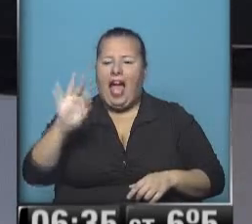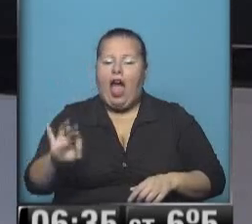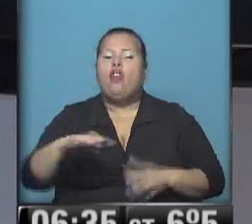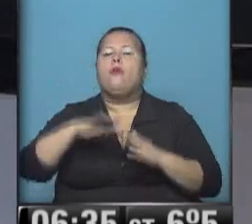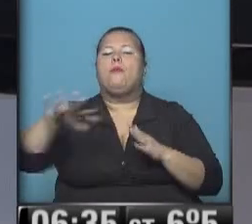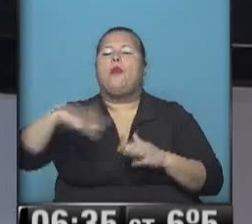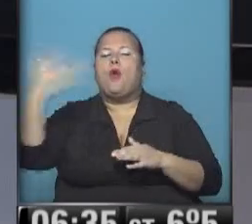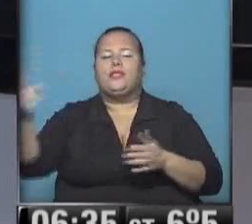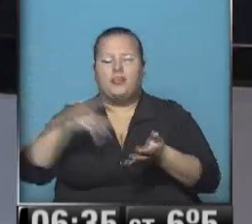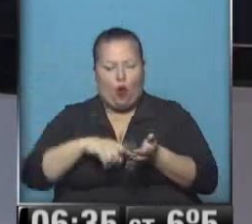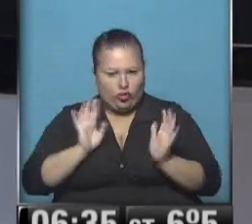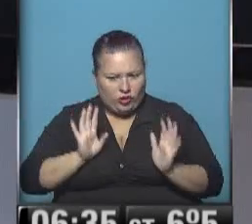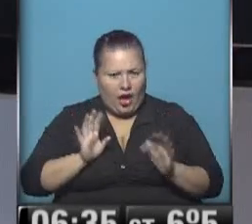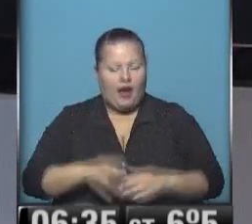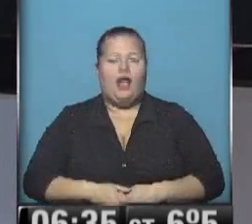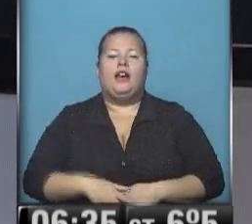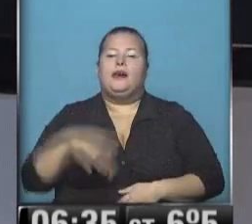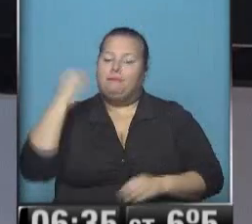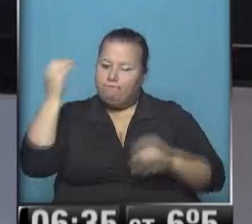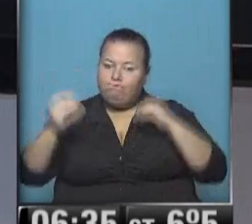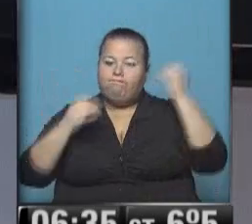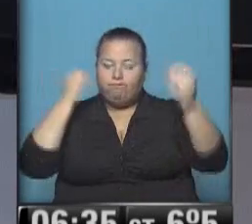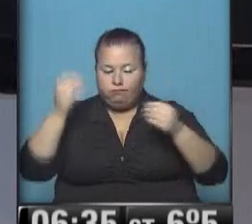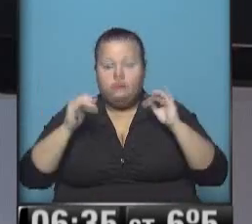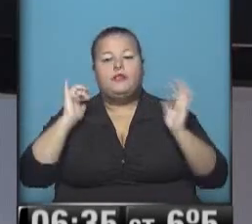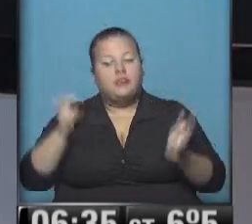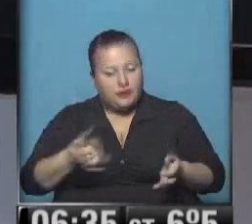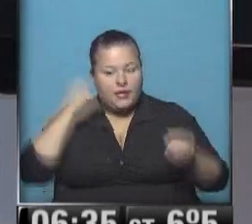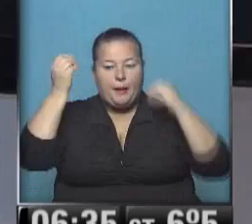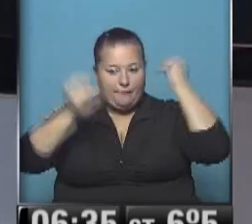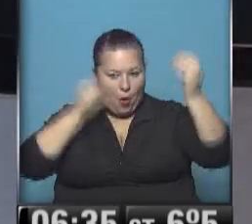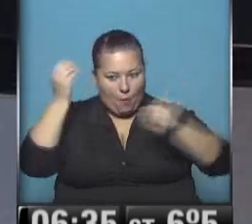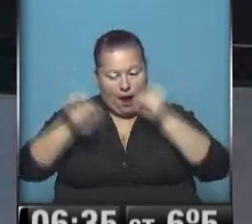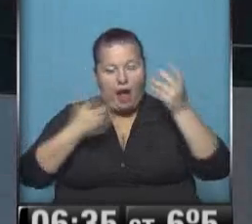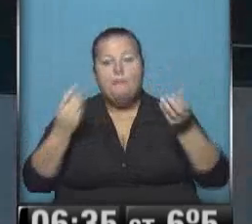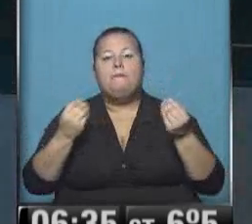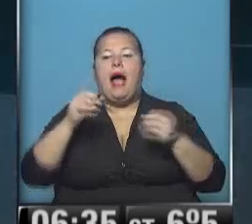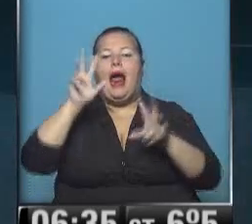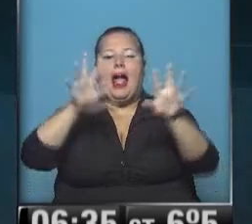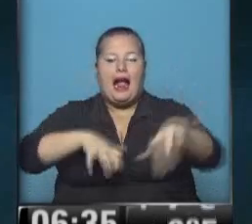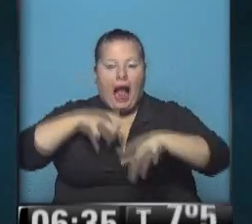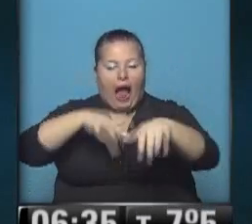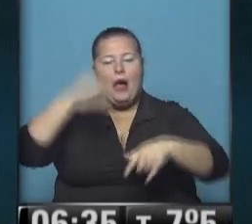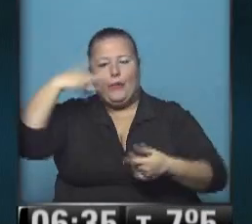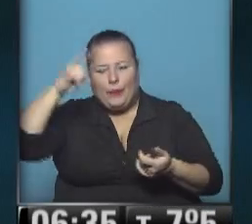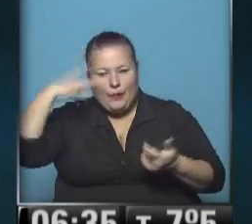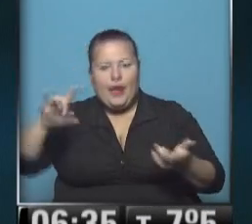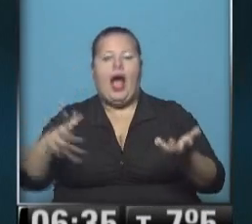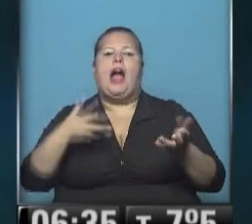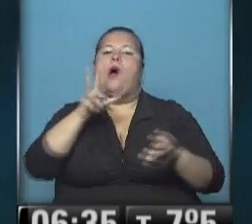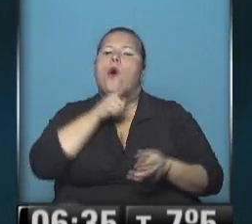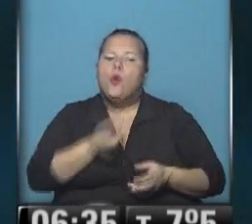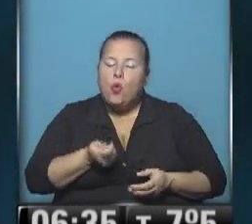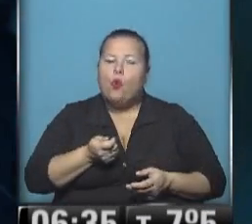la provincia de Buenos Aires. Situación preocupante, sí preocupante para la actividad del ladro, la ganadería y las